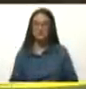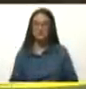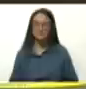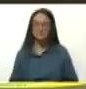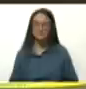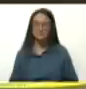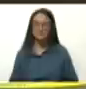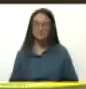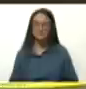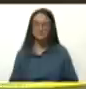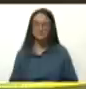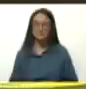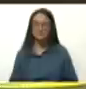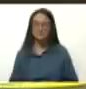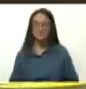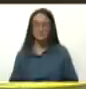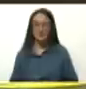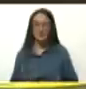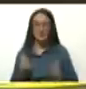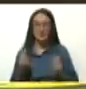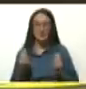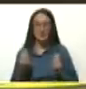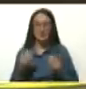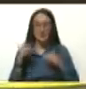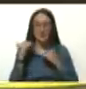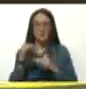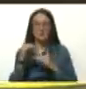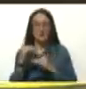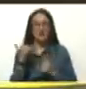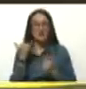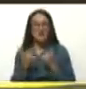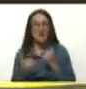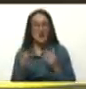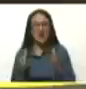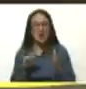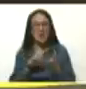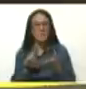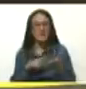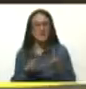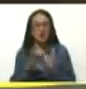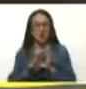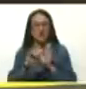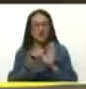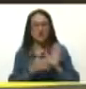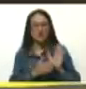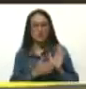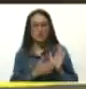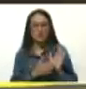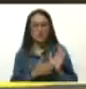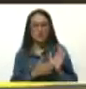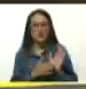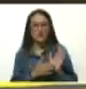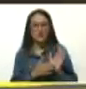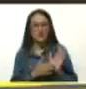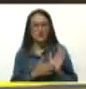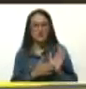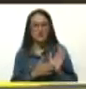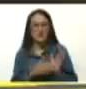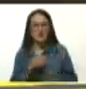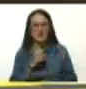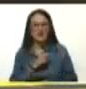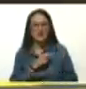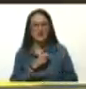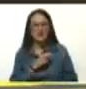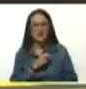Lo llenaron de limitaciones y al final convocaron fue una convención constitucional. En Chile